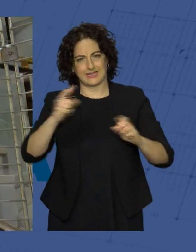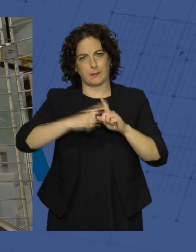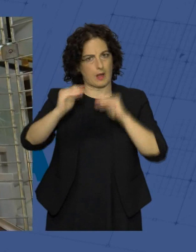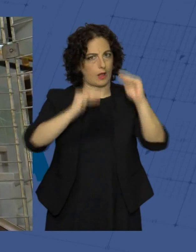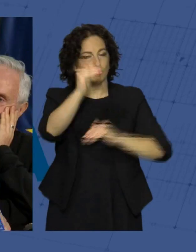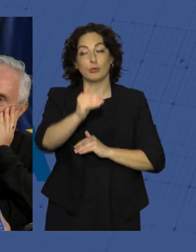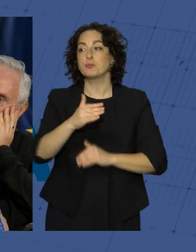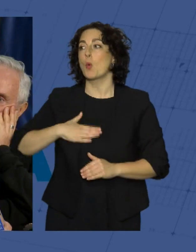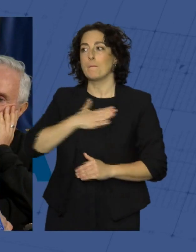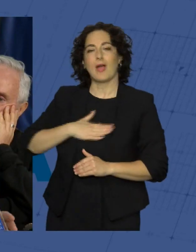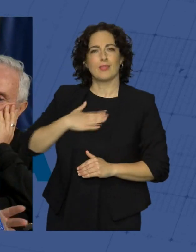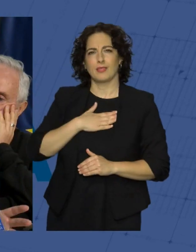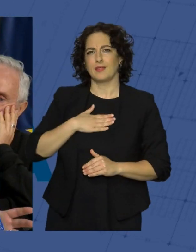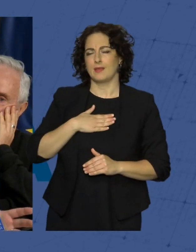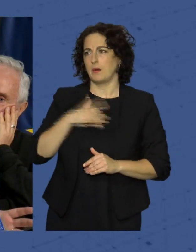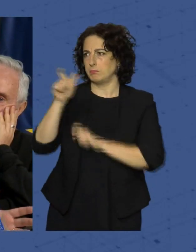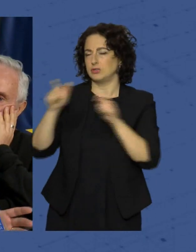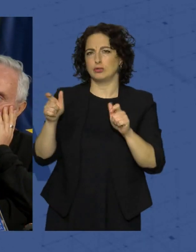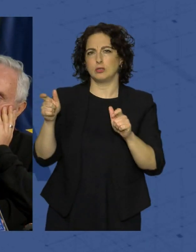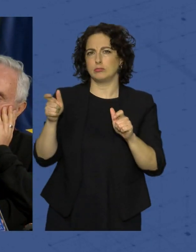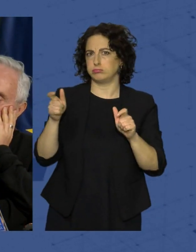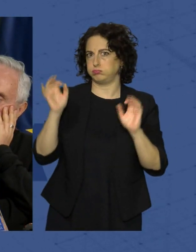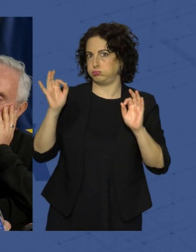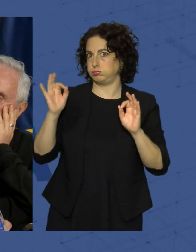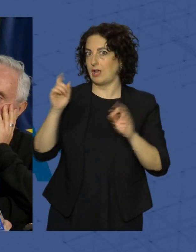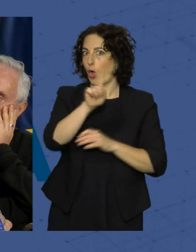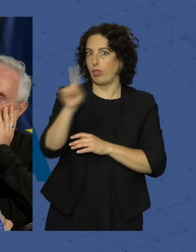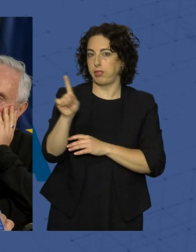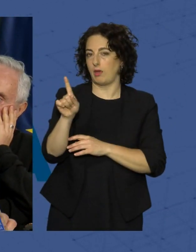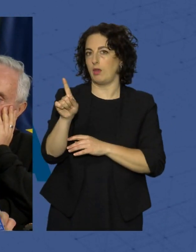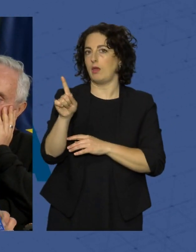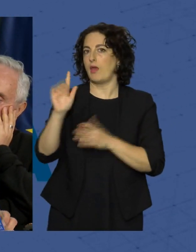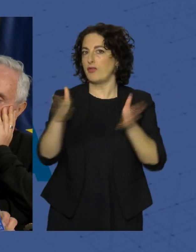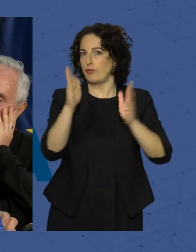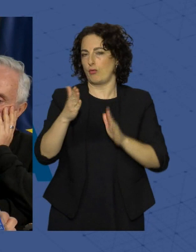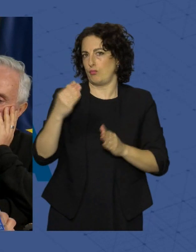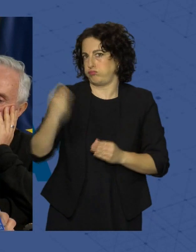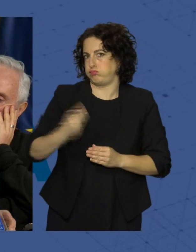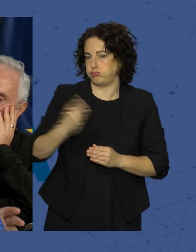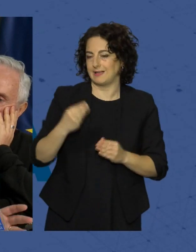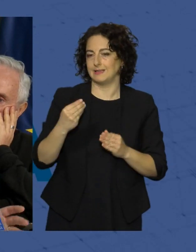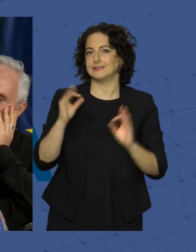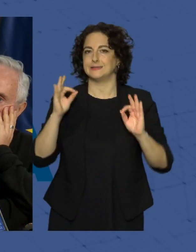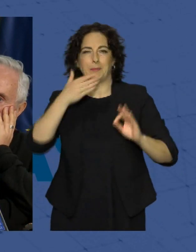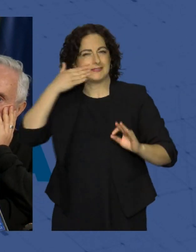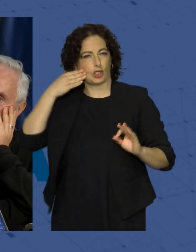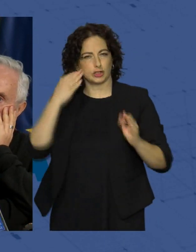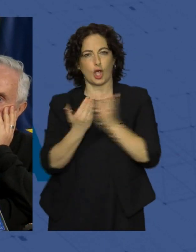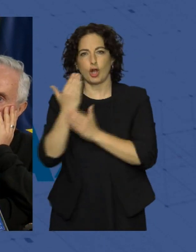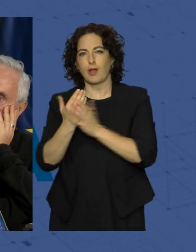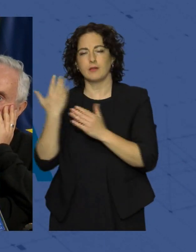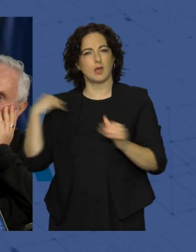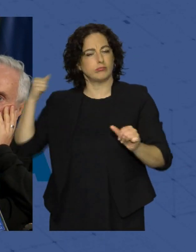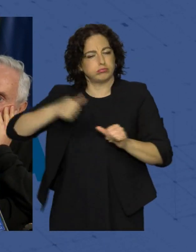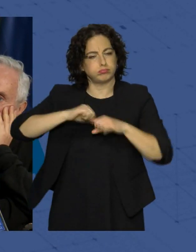auténtico placer llegar a una cifra tan significativa y espectacular como la undécima edición de estas prestigiosas jornadas que se han consolidado